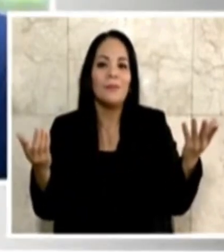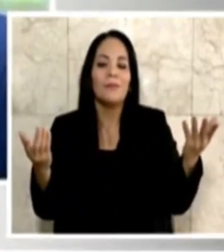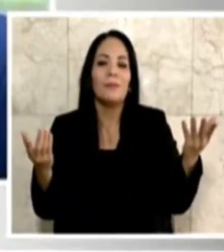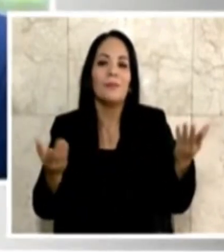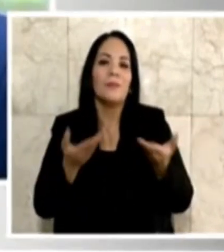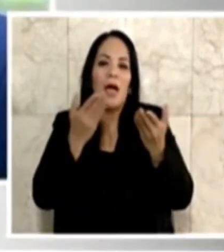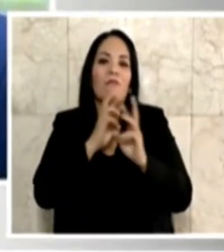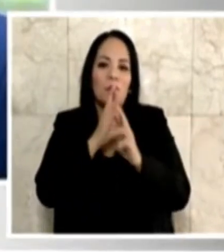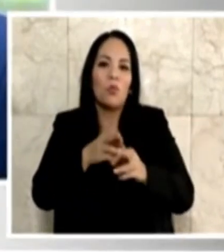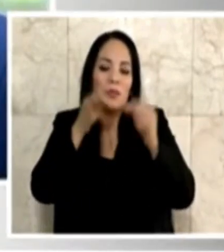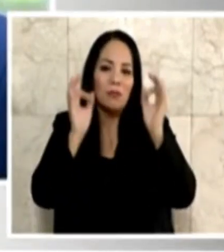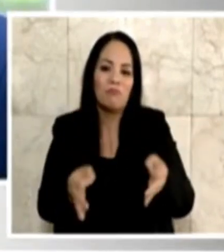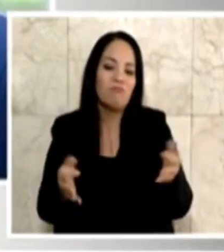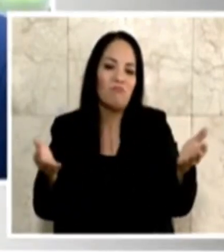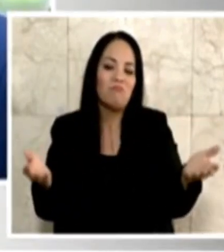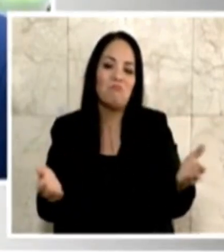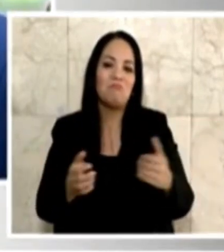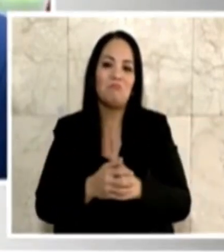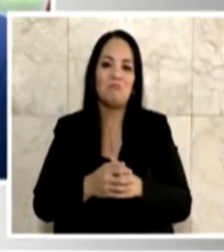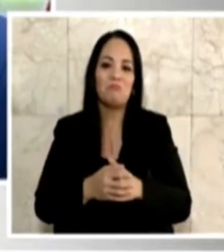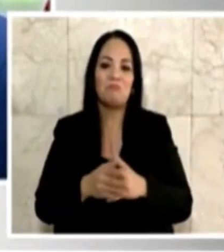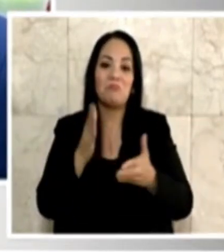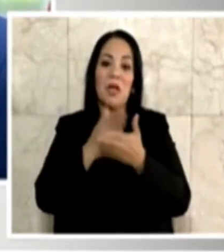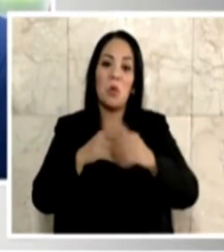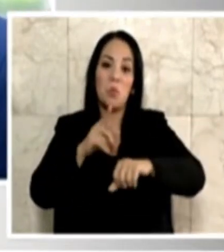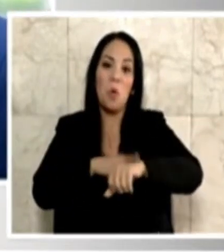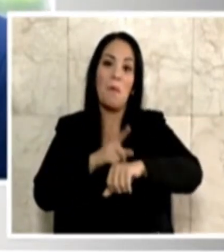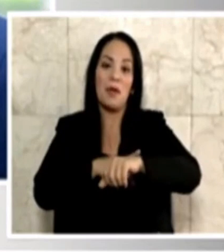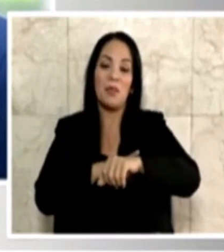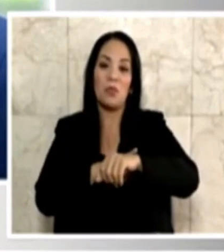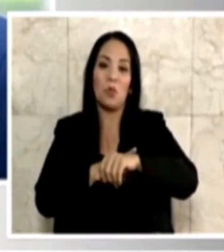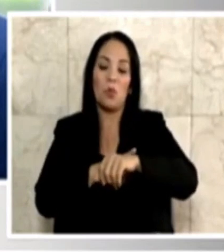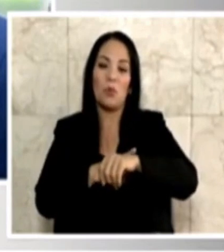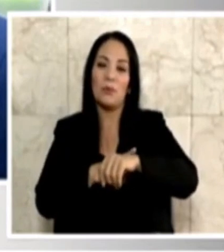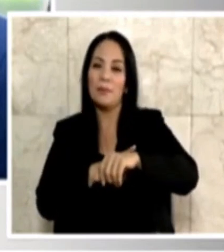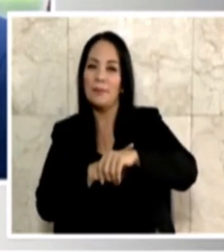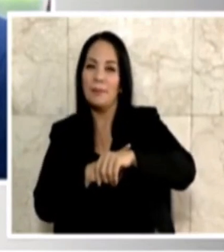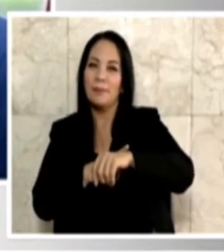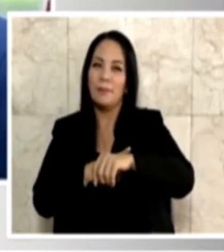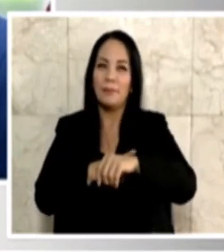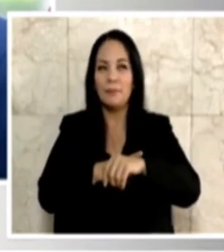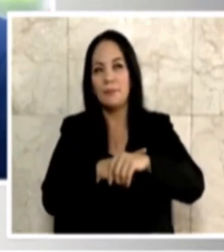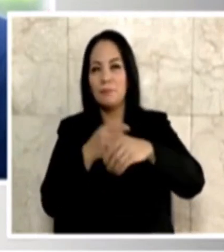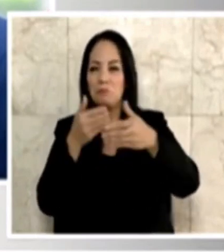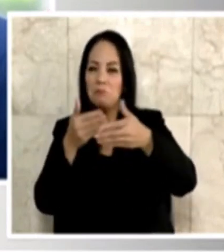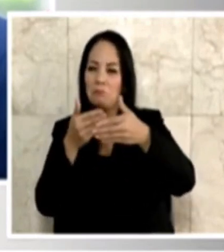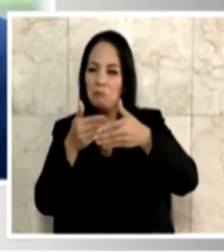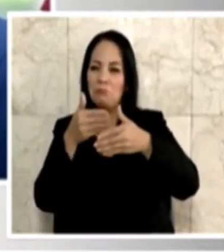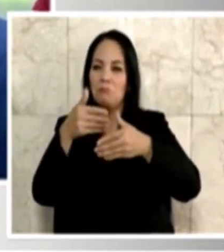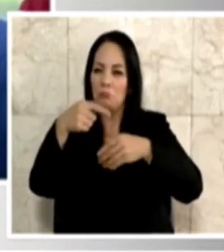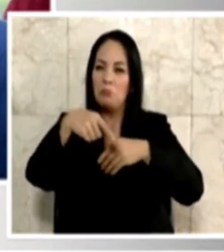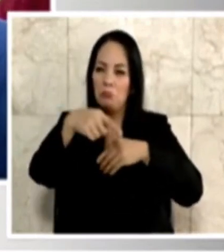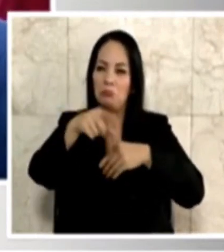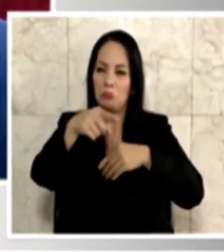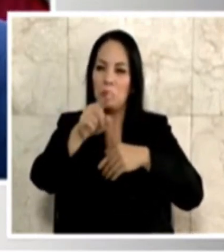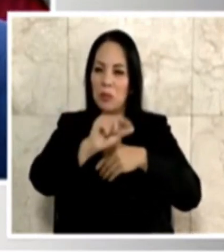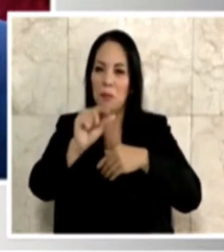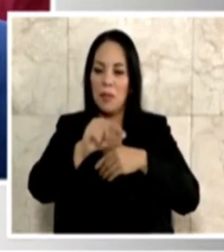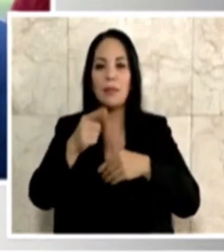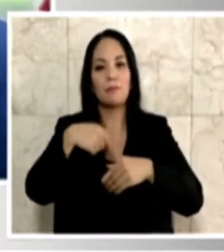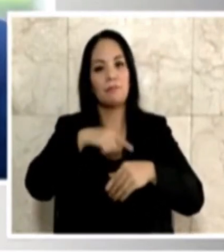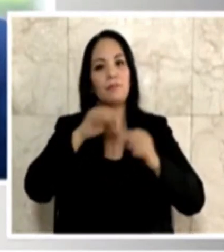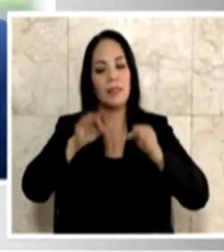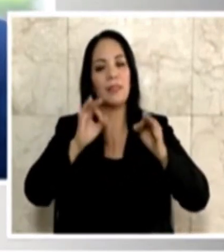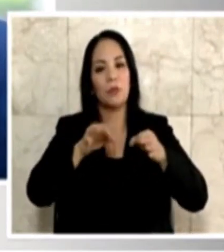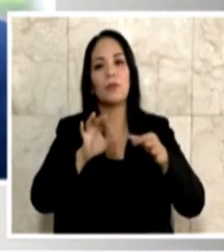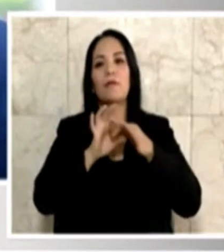respuesta, porque probablemente en algún momento cercano a las próximas semanas haya que tomar decisiones